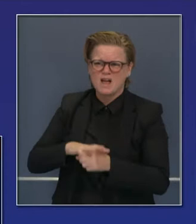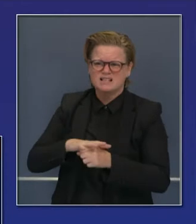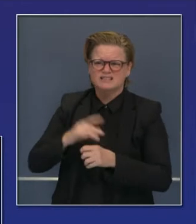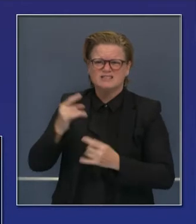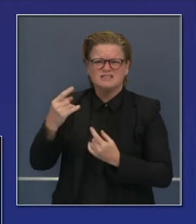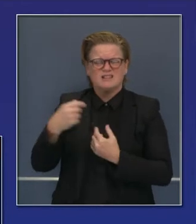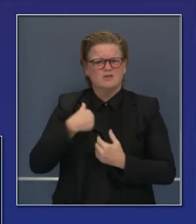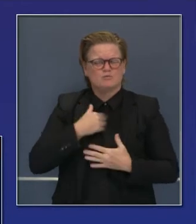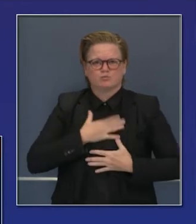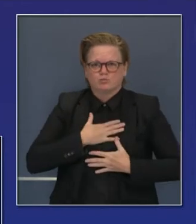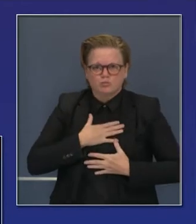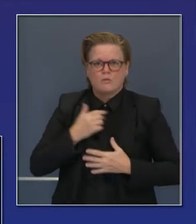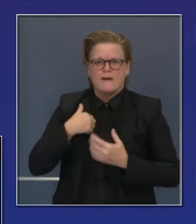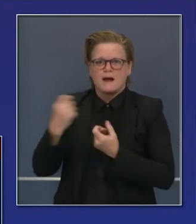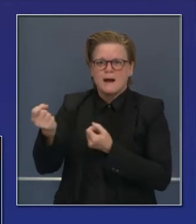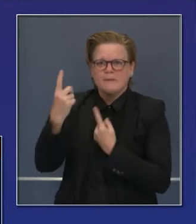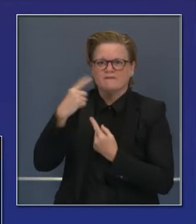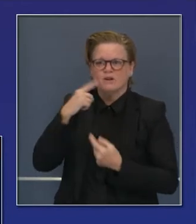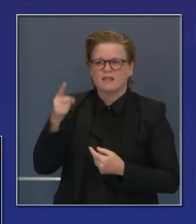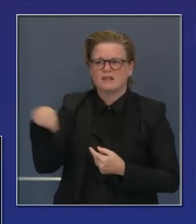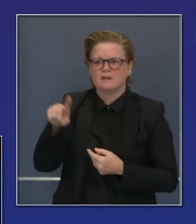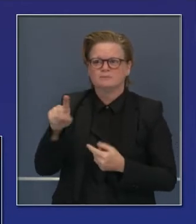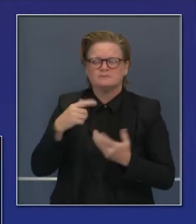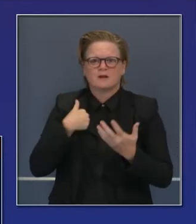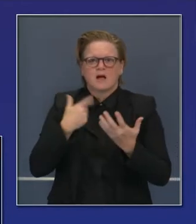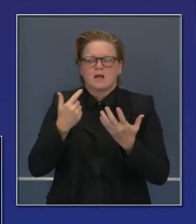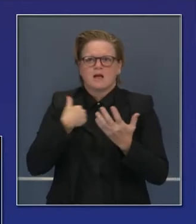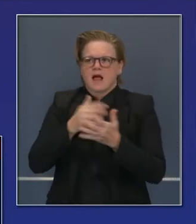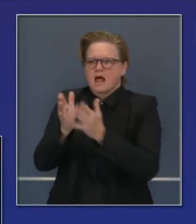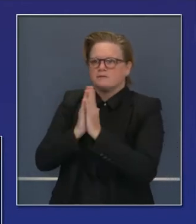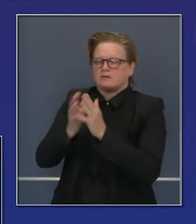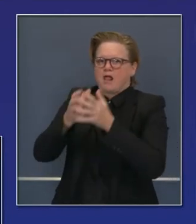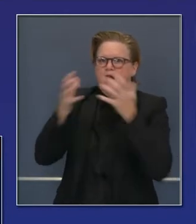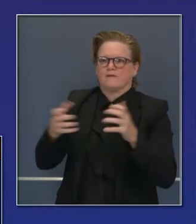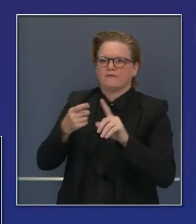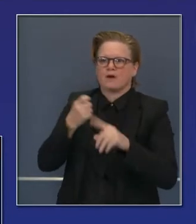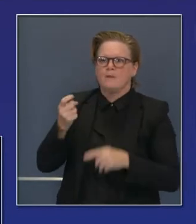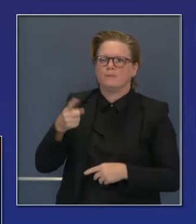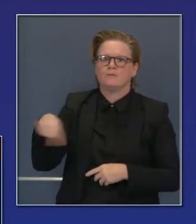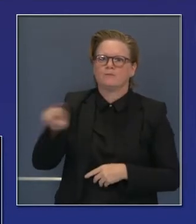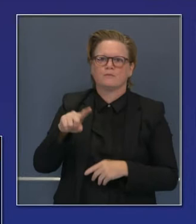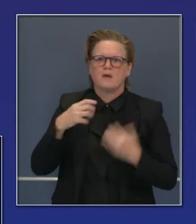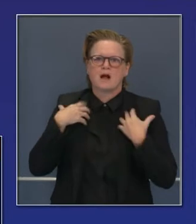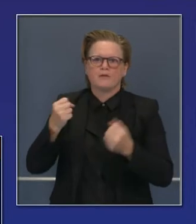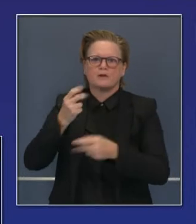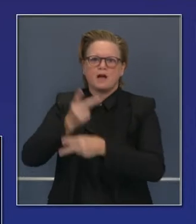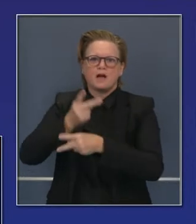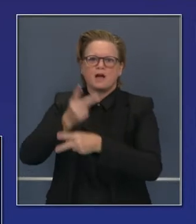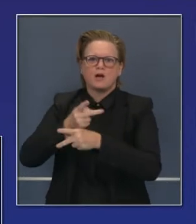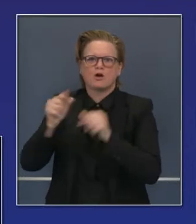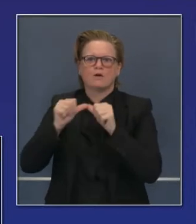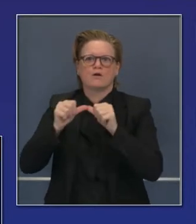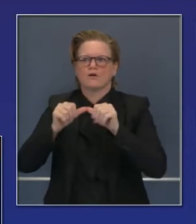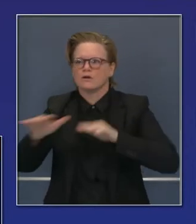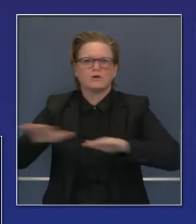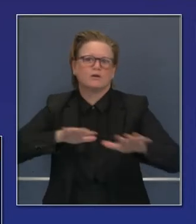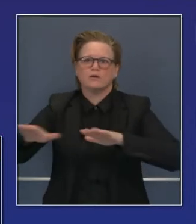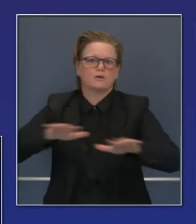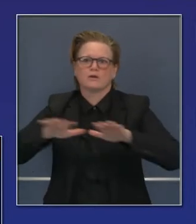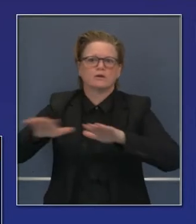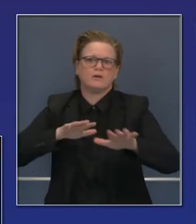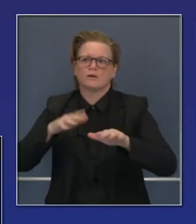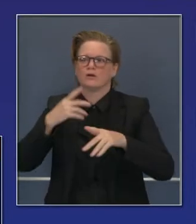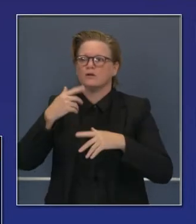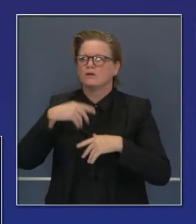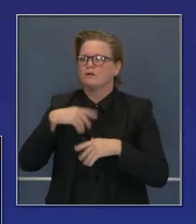batalla, hay que tener simpatía y compasión por ellos. Les hemos pedido tanto a nuestros trabajadores del frente